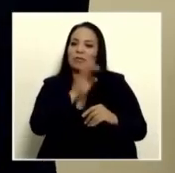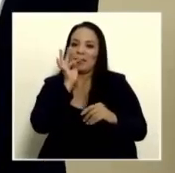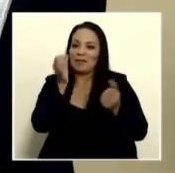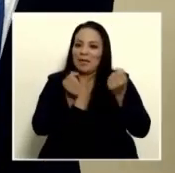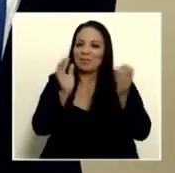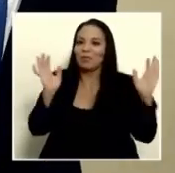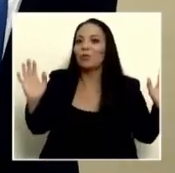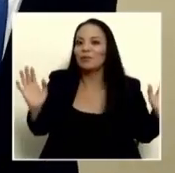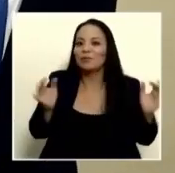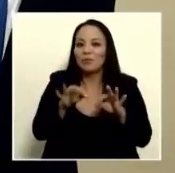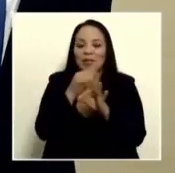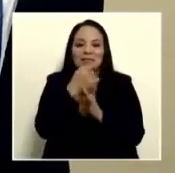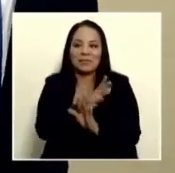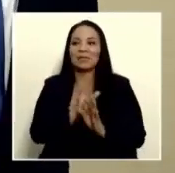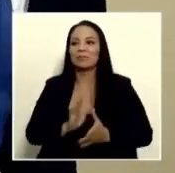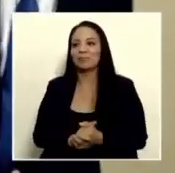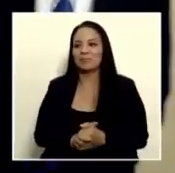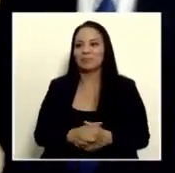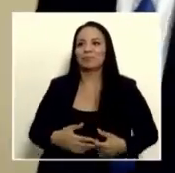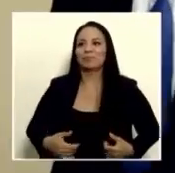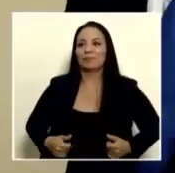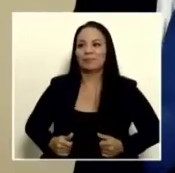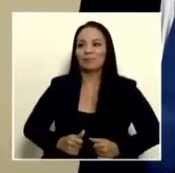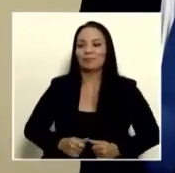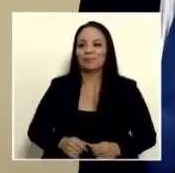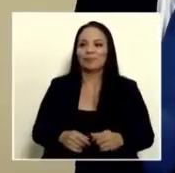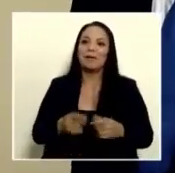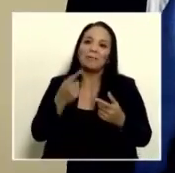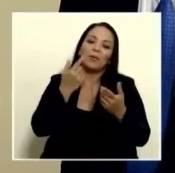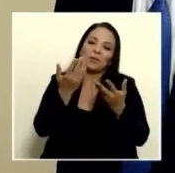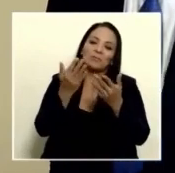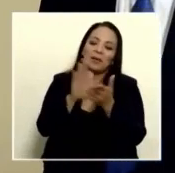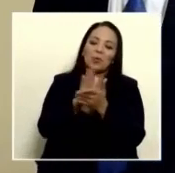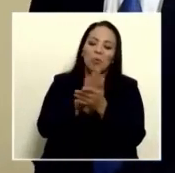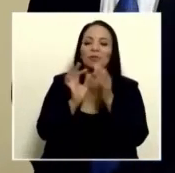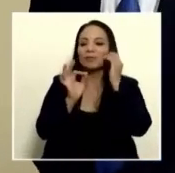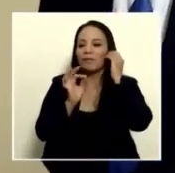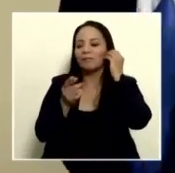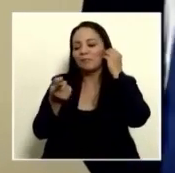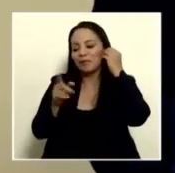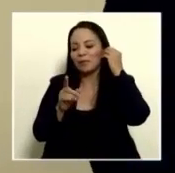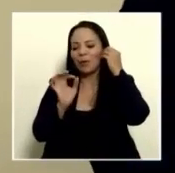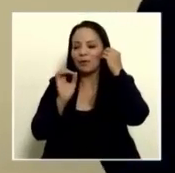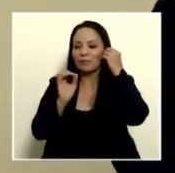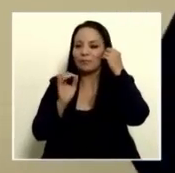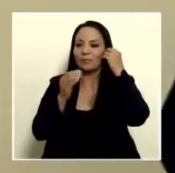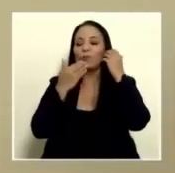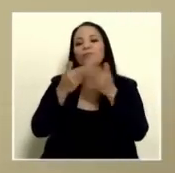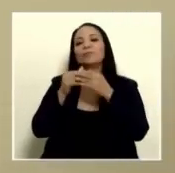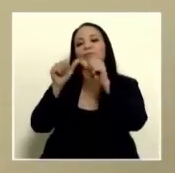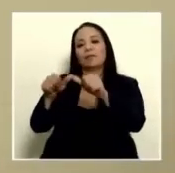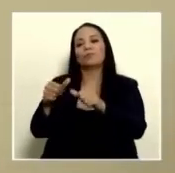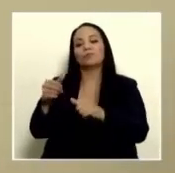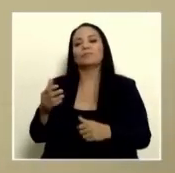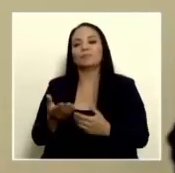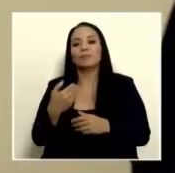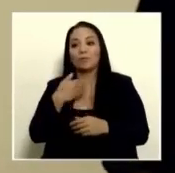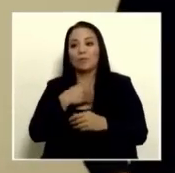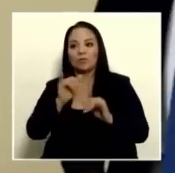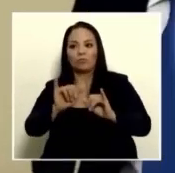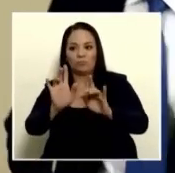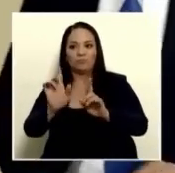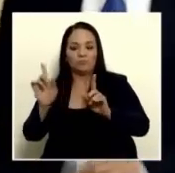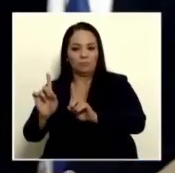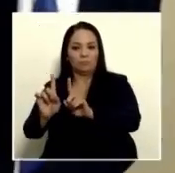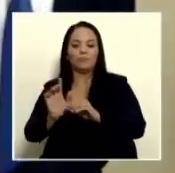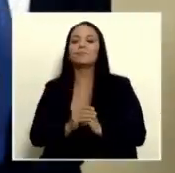Este bueno pero ahí dice un transitorio que hay que esas cosas pasan Continuamos señor ministro con usted si gusta se queda por acá